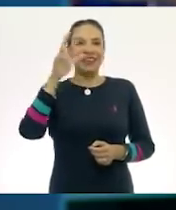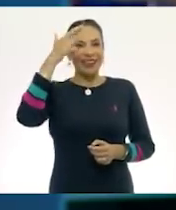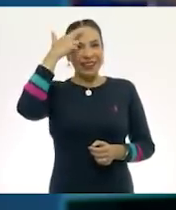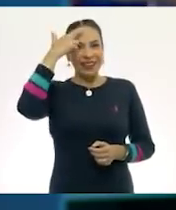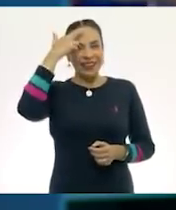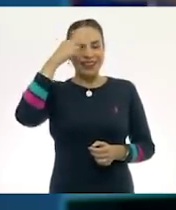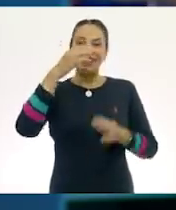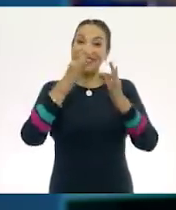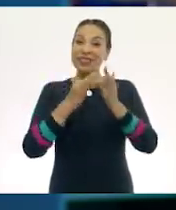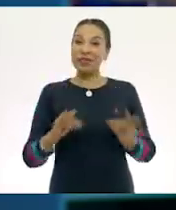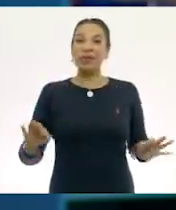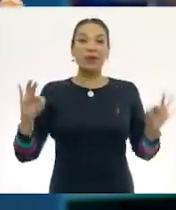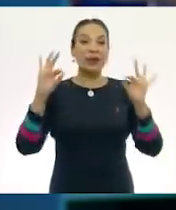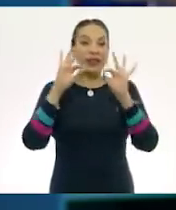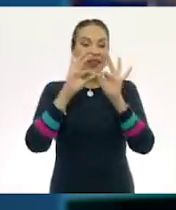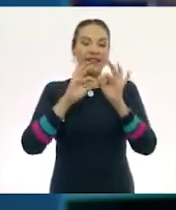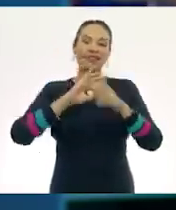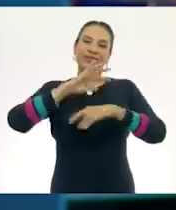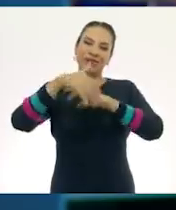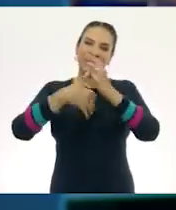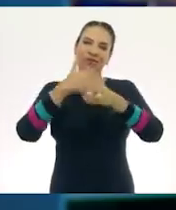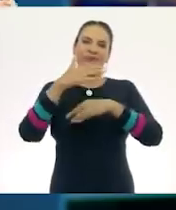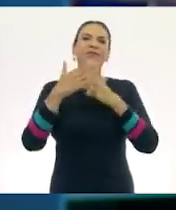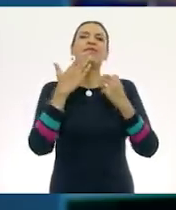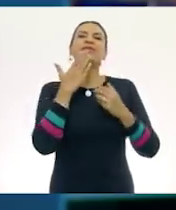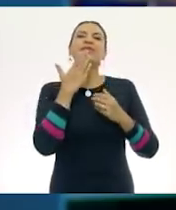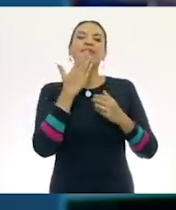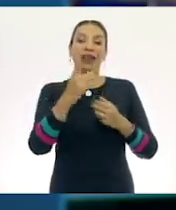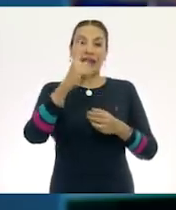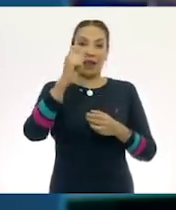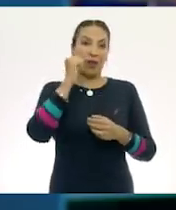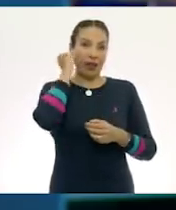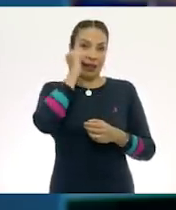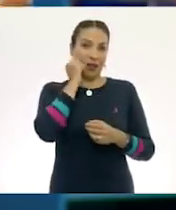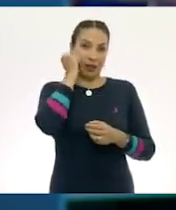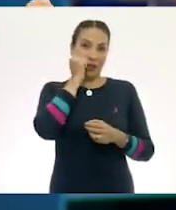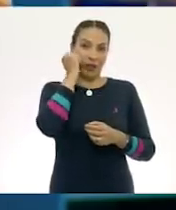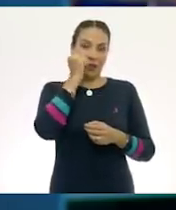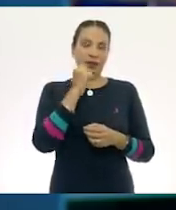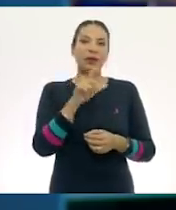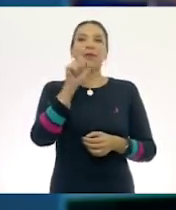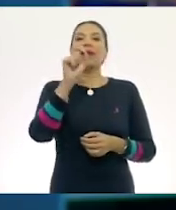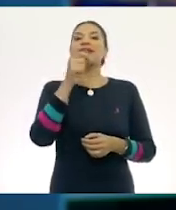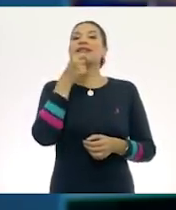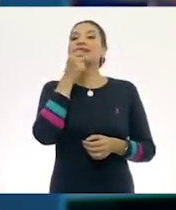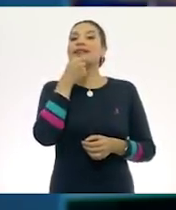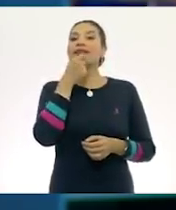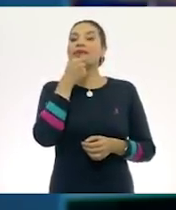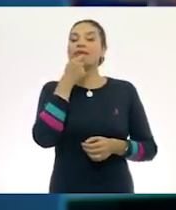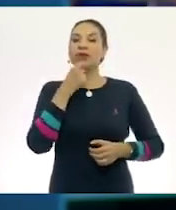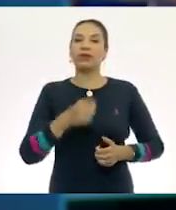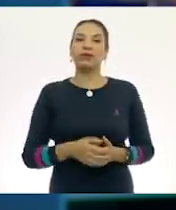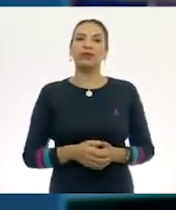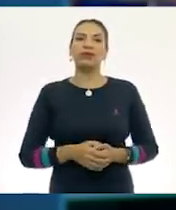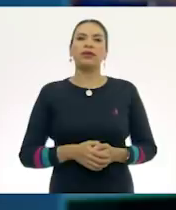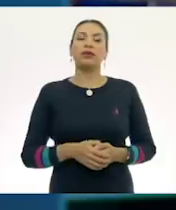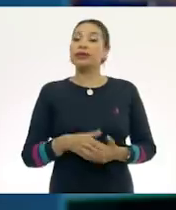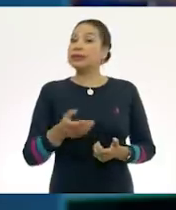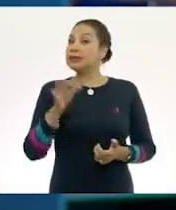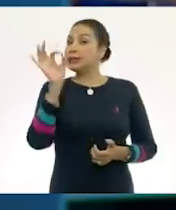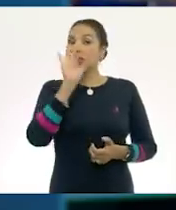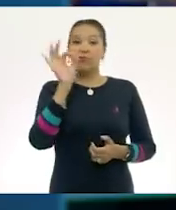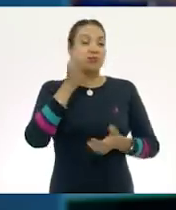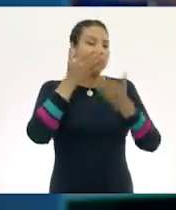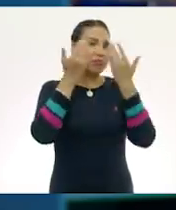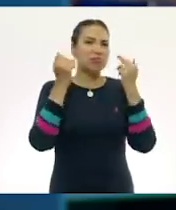Recuerda que es importante lavar muy bien tus manos con agua y con jabón durante 20 segundos. Si